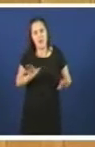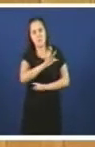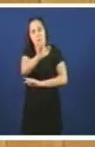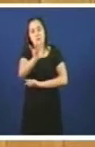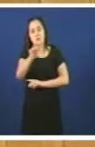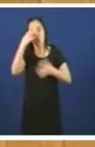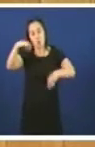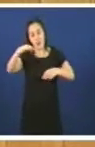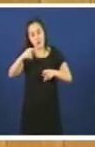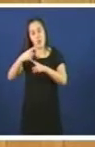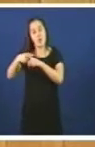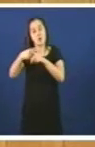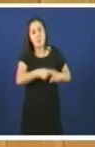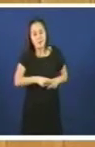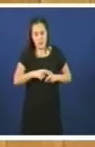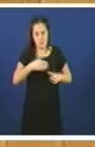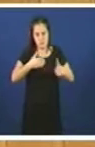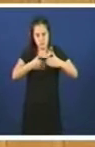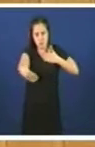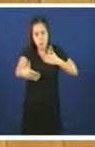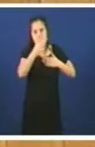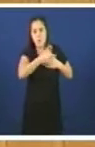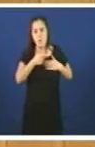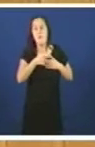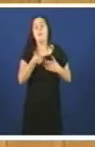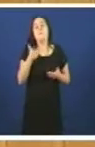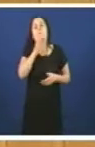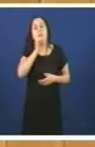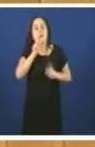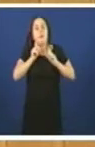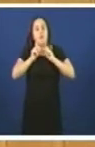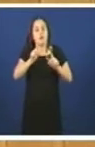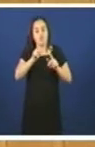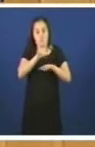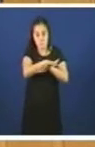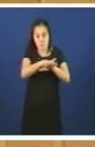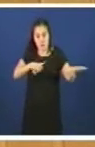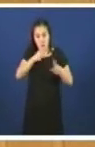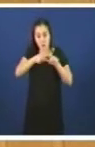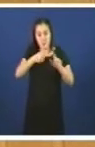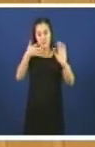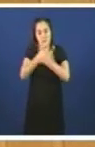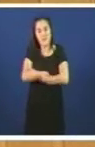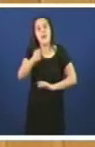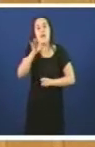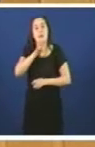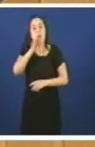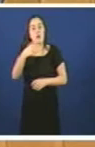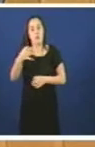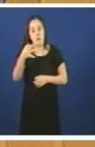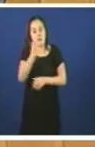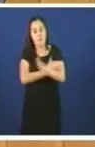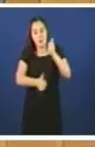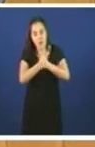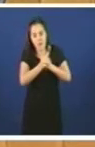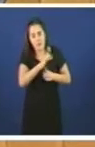continuado no tempo. O galego, como fala mayoritaria, debe ser a lingua de uso normal e preferente en Galicia, sem